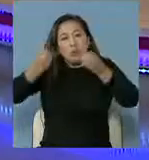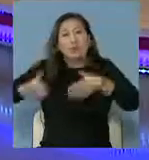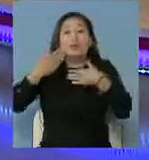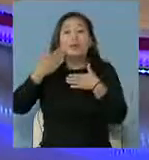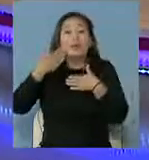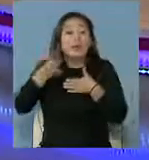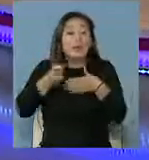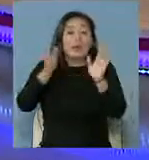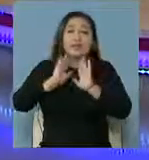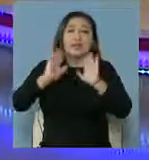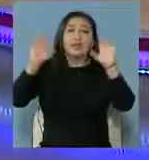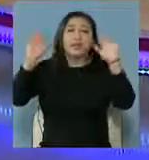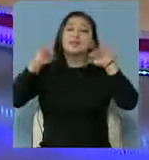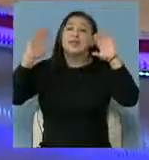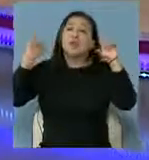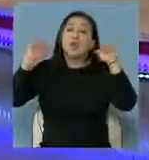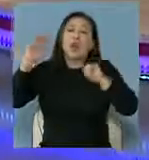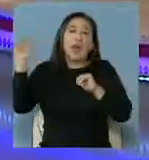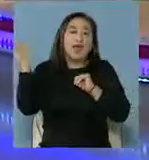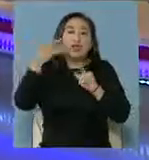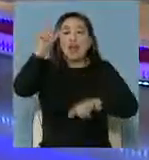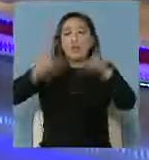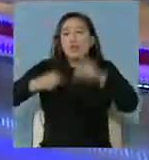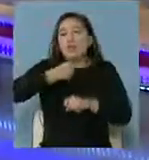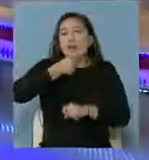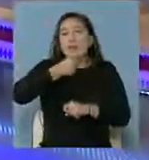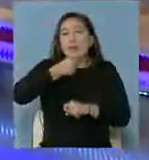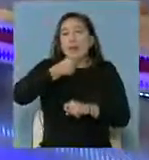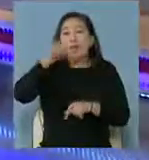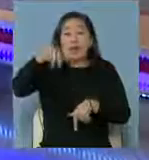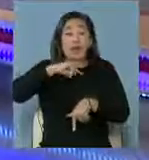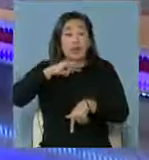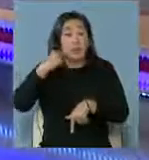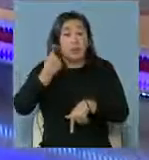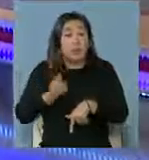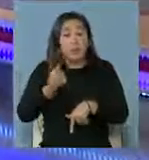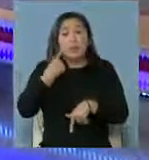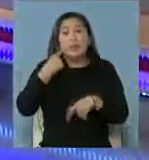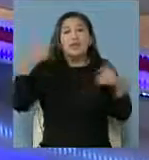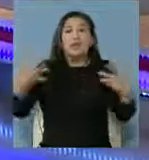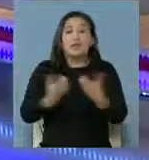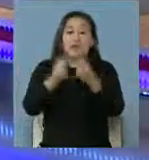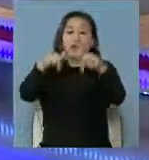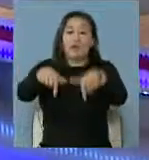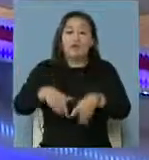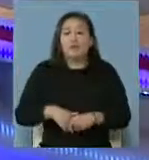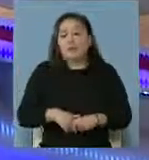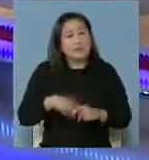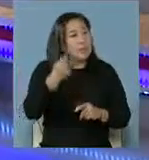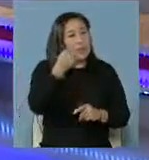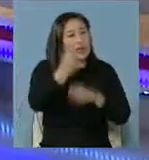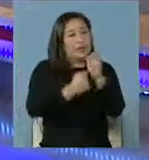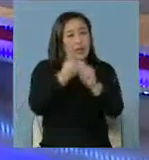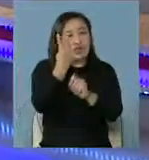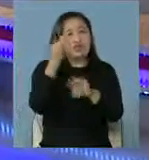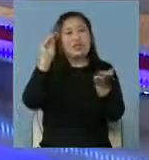...y mandar un extensivo saludo a todos los locutores de la provincia que están celebrando su día. Vamos a estar